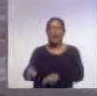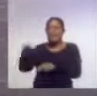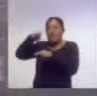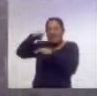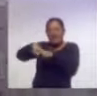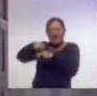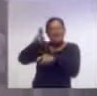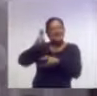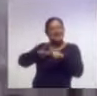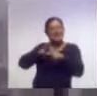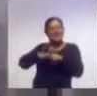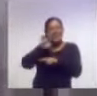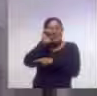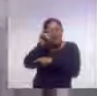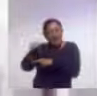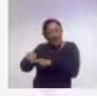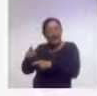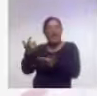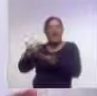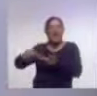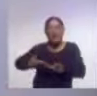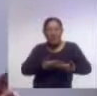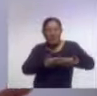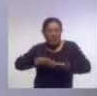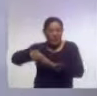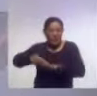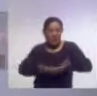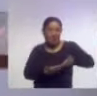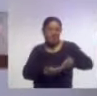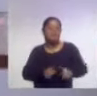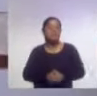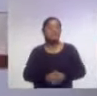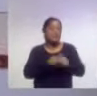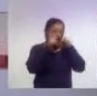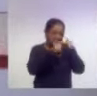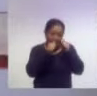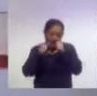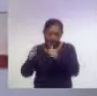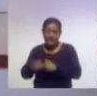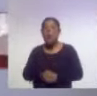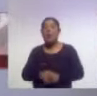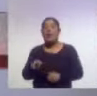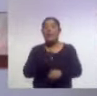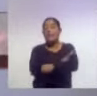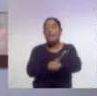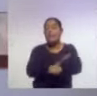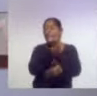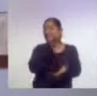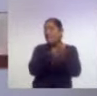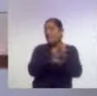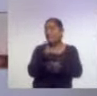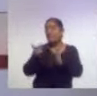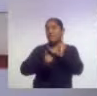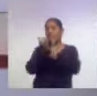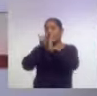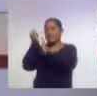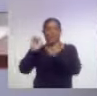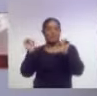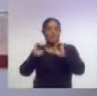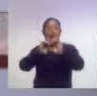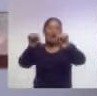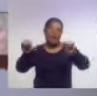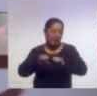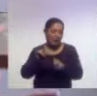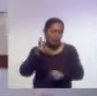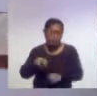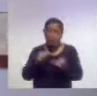que atienden las necesidades de los niños. El recurso no beneficia solamente la parte de infraestructura o de equipamiento,